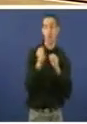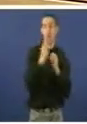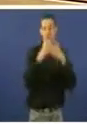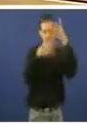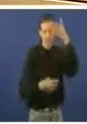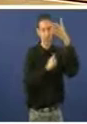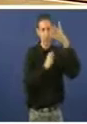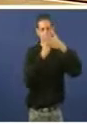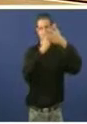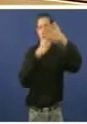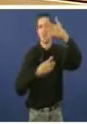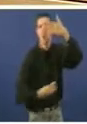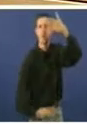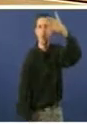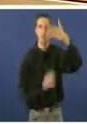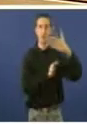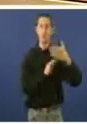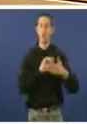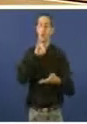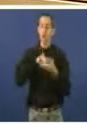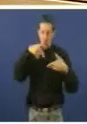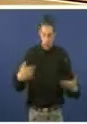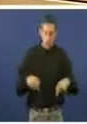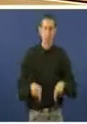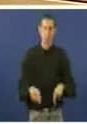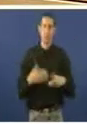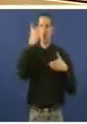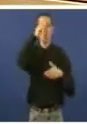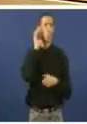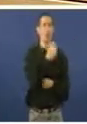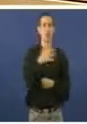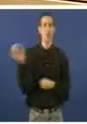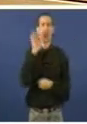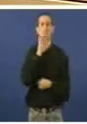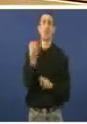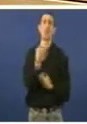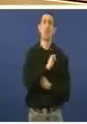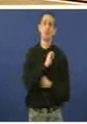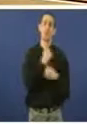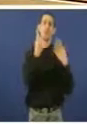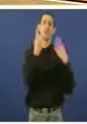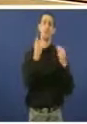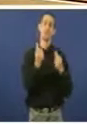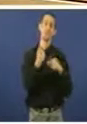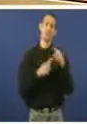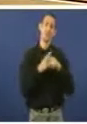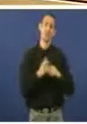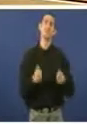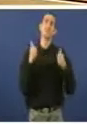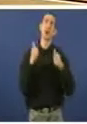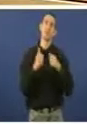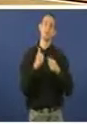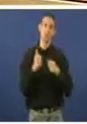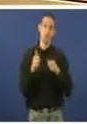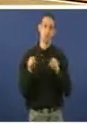deixan de medrar. Oxe, os galegos, máis galegos, deben agardar seis días e medio máis de espera por unha operación que no